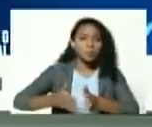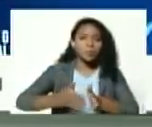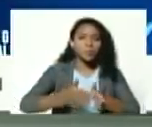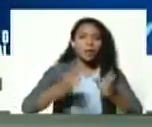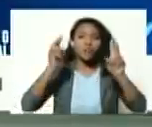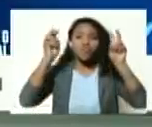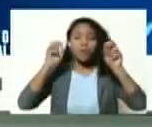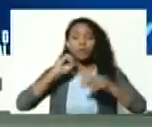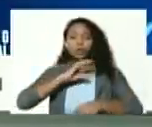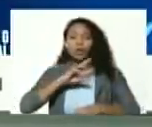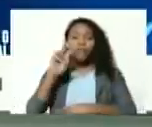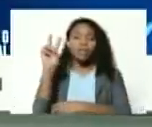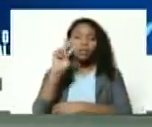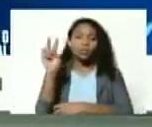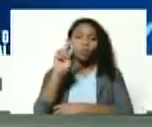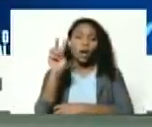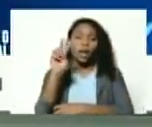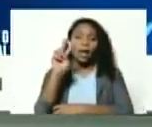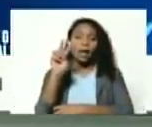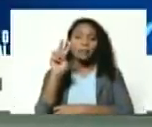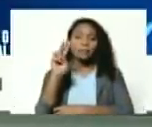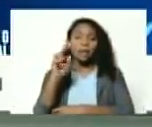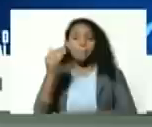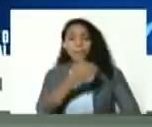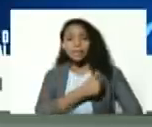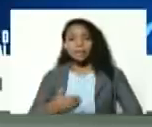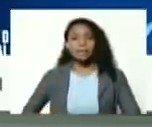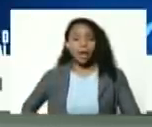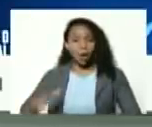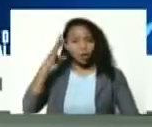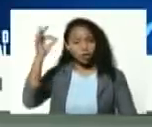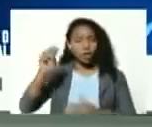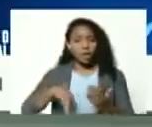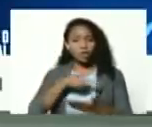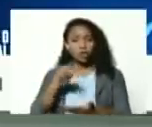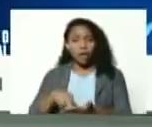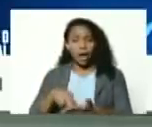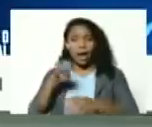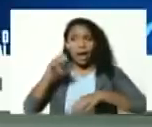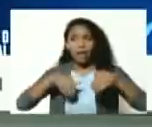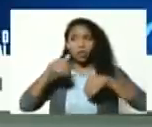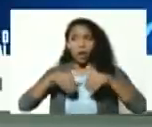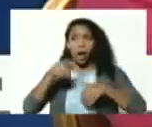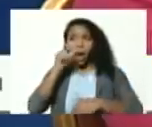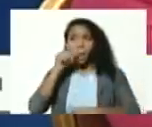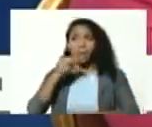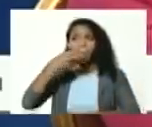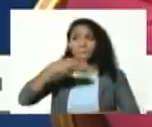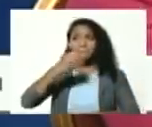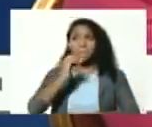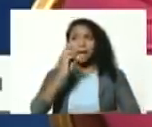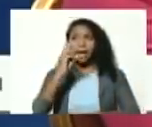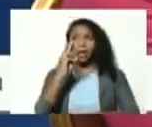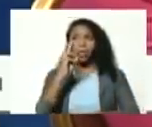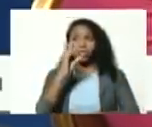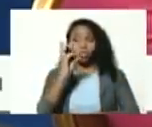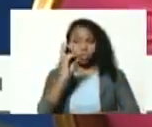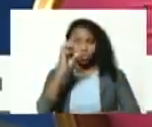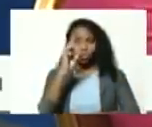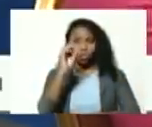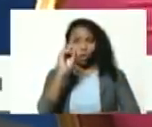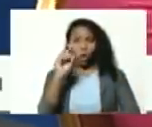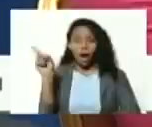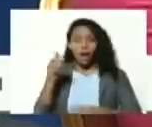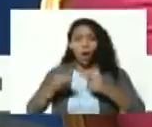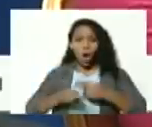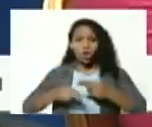nueva historia venezolana presidente del consejo nacional electoral pedro calzadilla bienvenido constructor